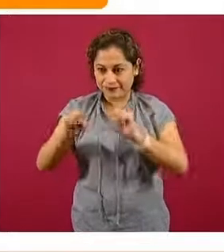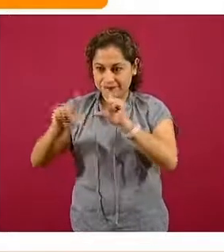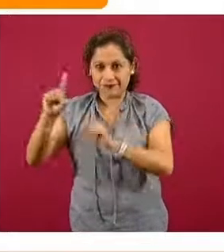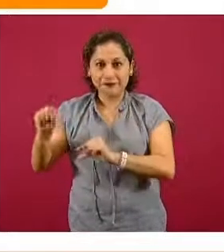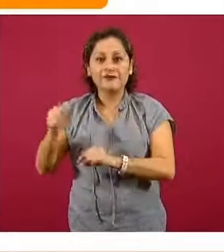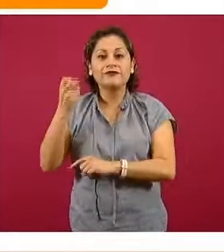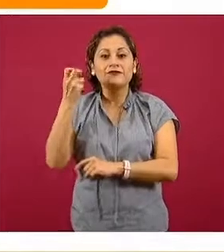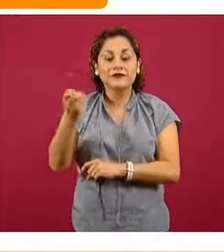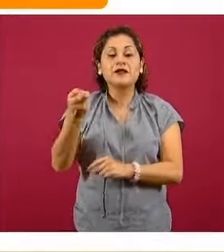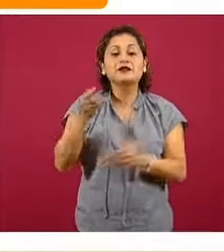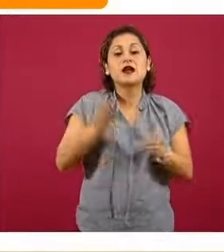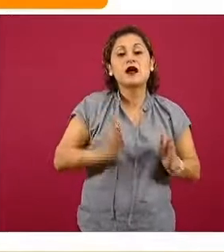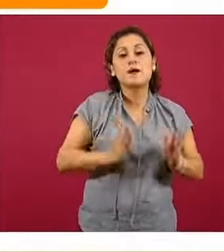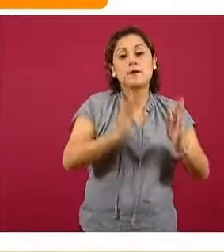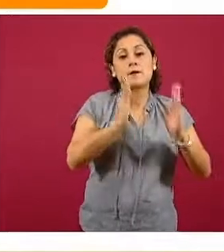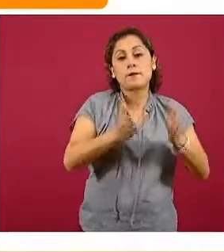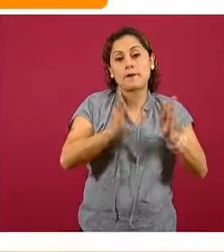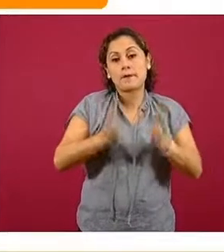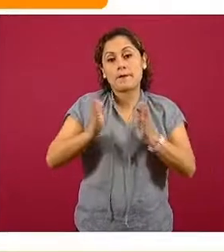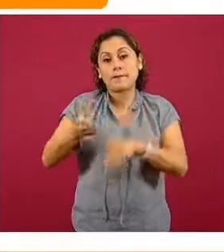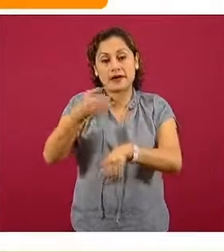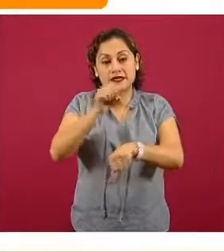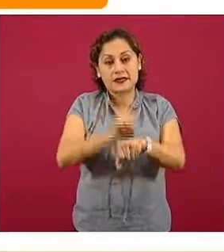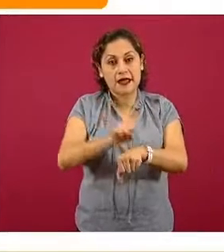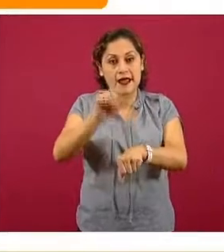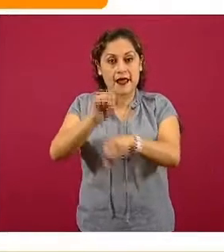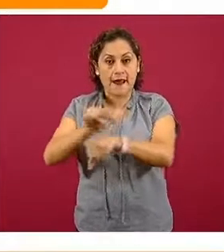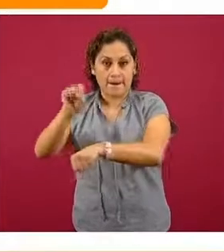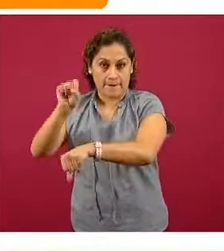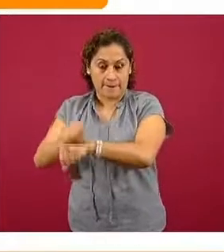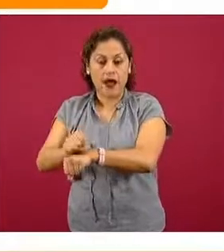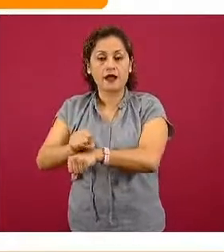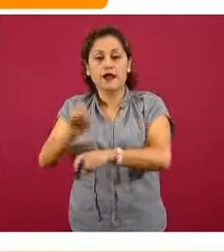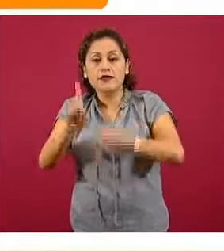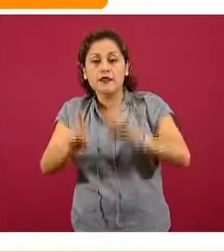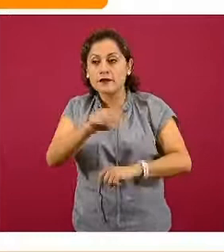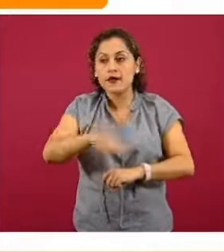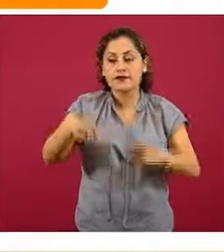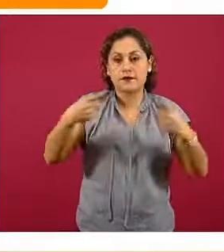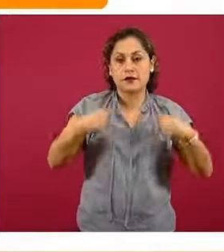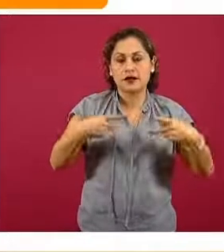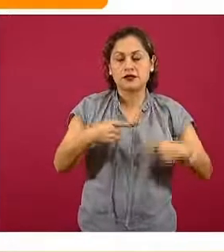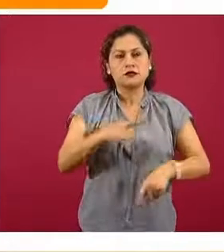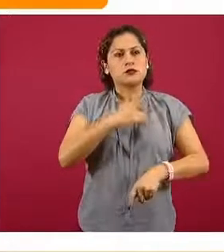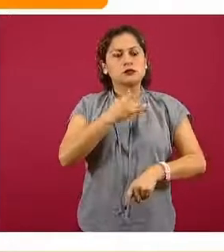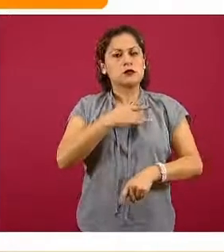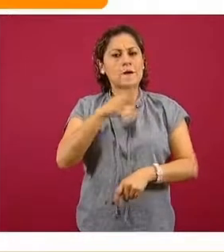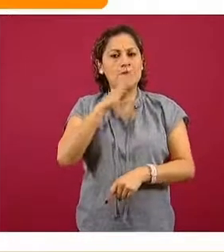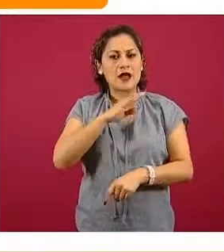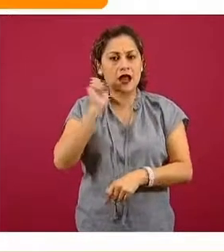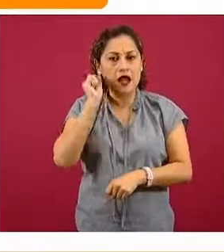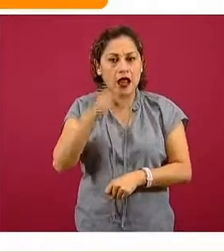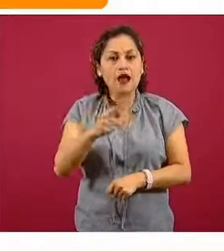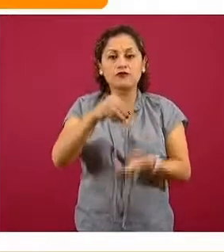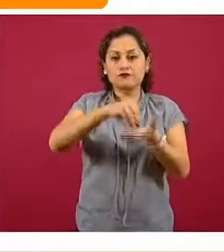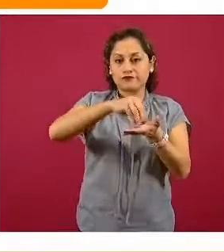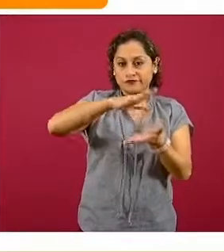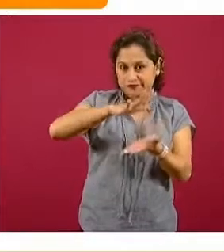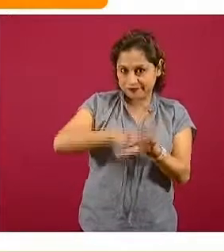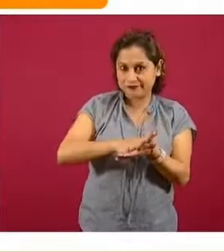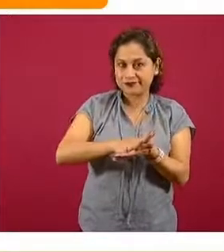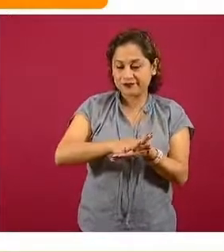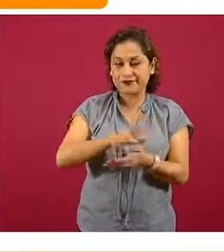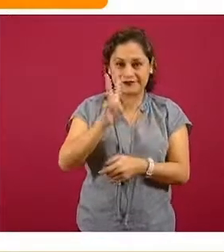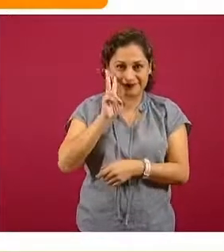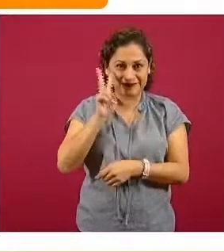por semana epidemiológica en la que iniciaron sus signos y sus síntomas. Ya destacábamos, las dos últimas semanas son las que han tenido